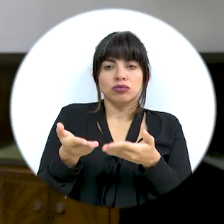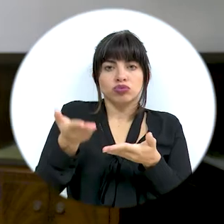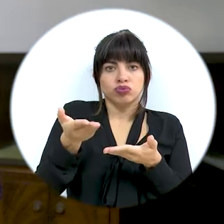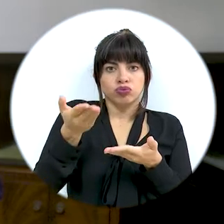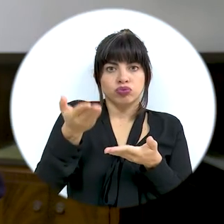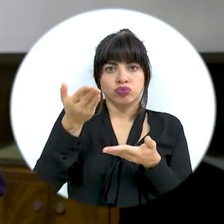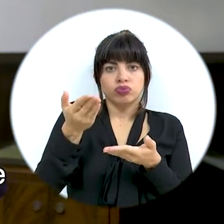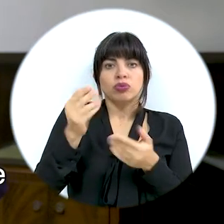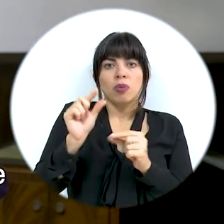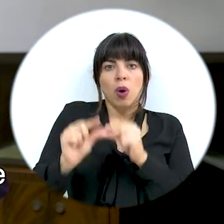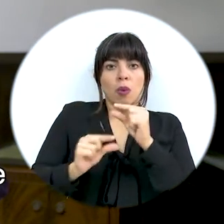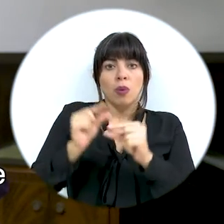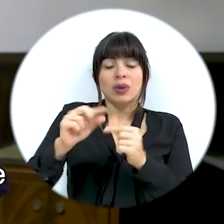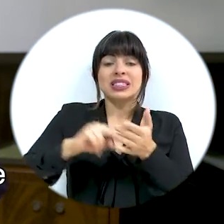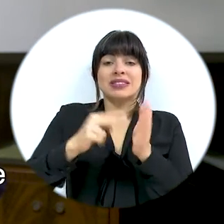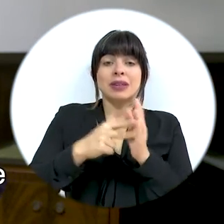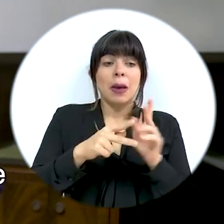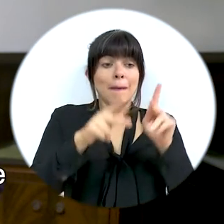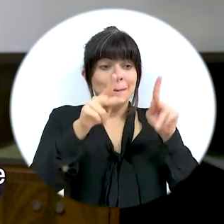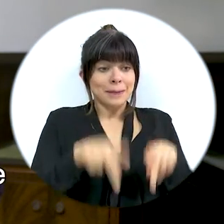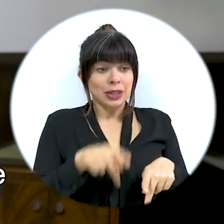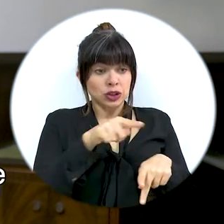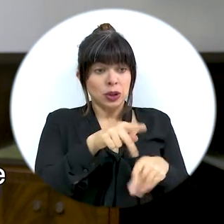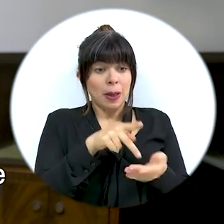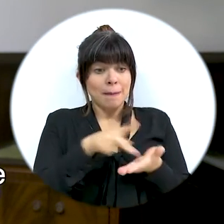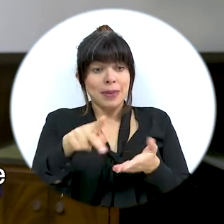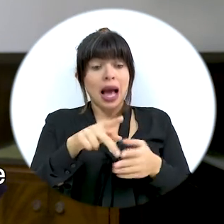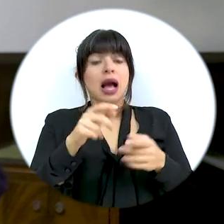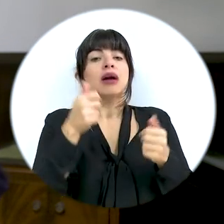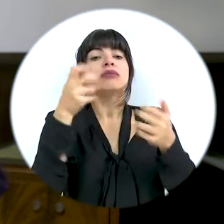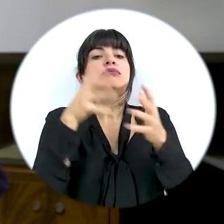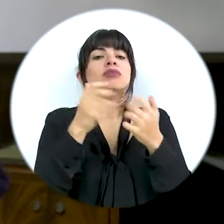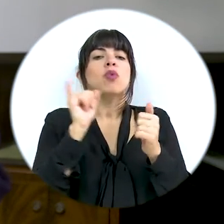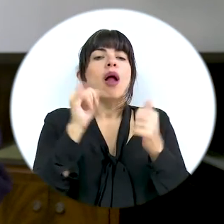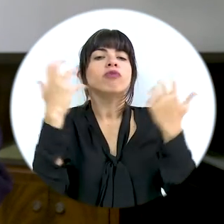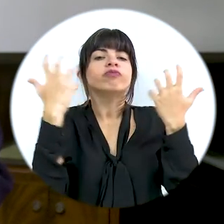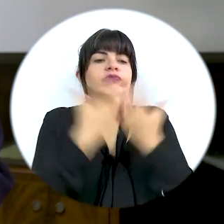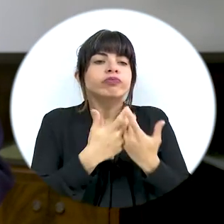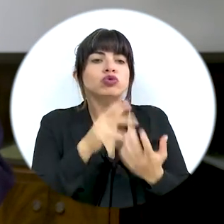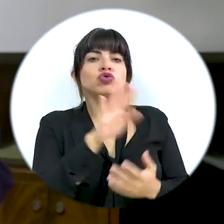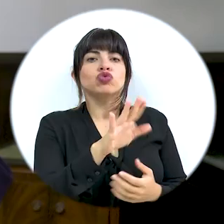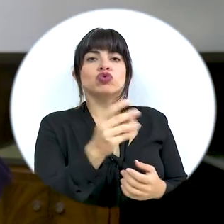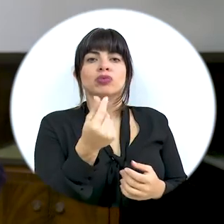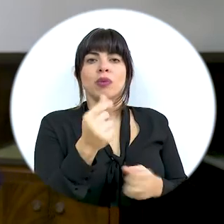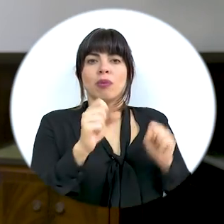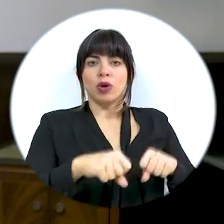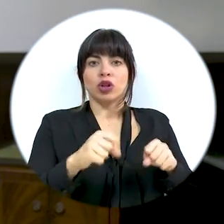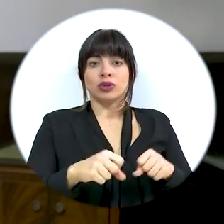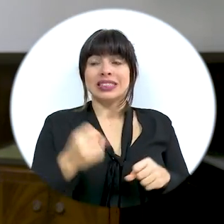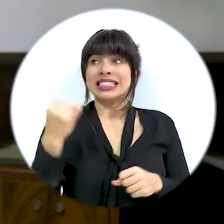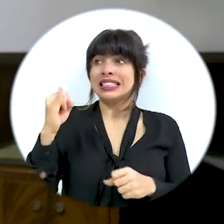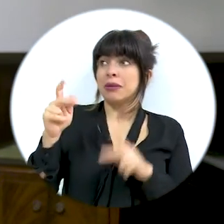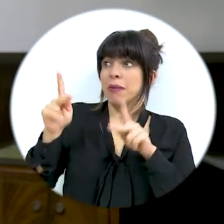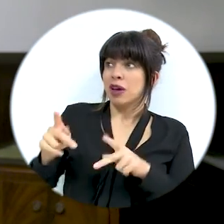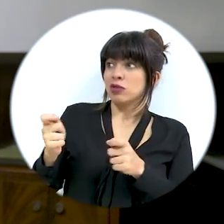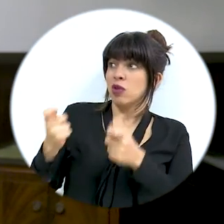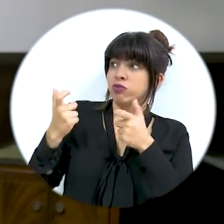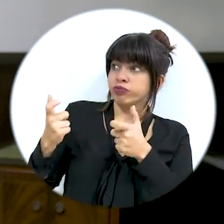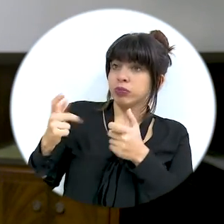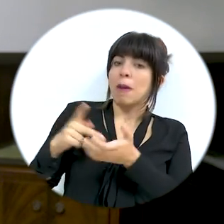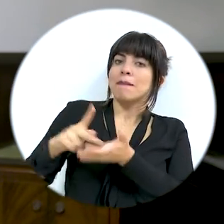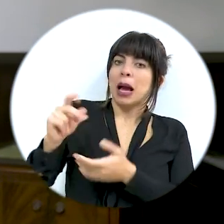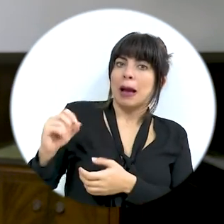progresiva, es decir, que las personas paguen conforme a su capacidad, bajo el lema que paguen